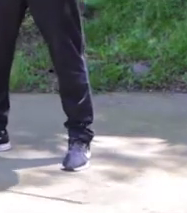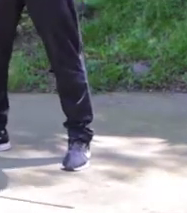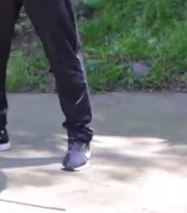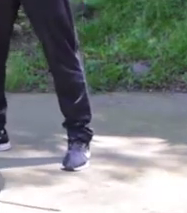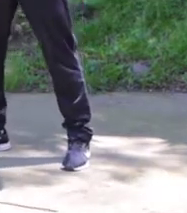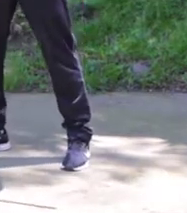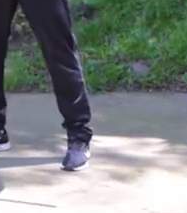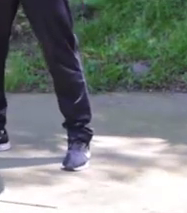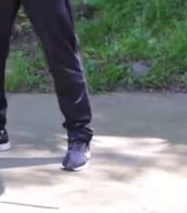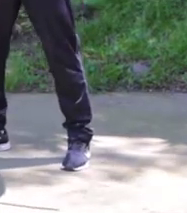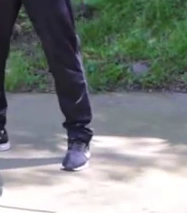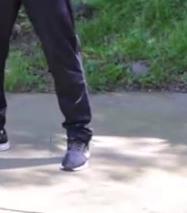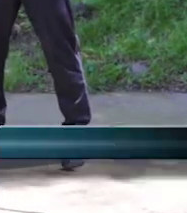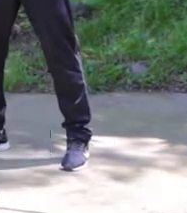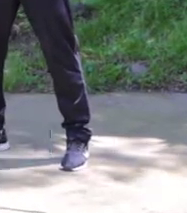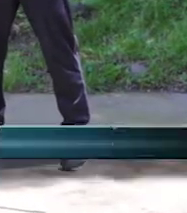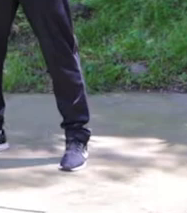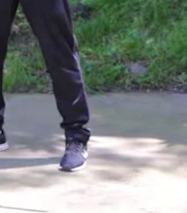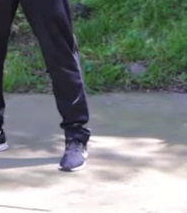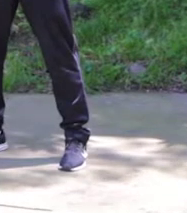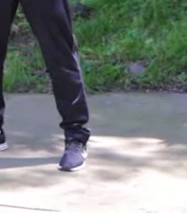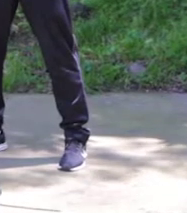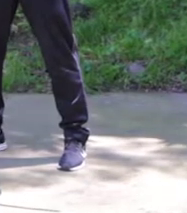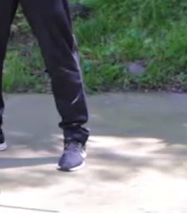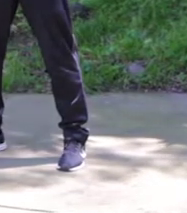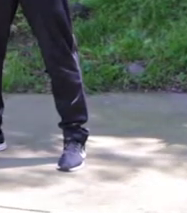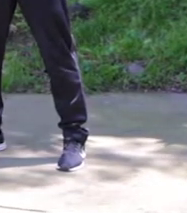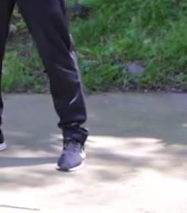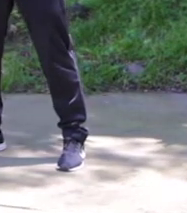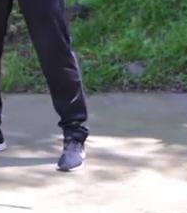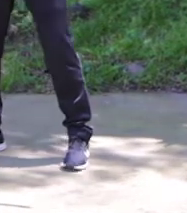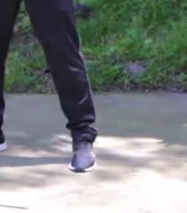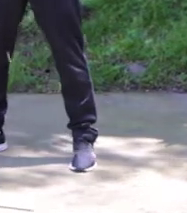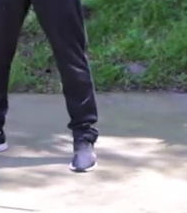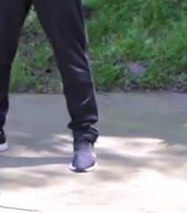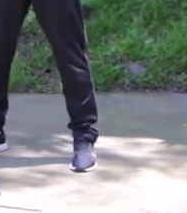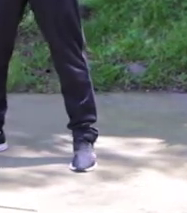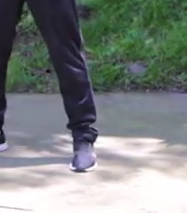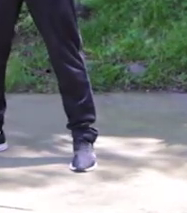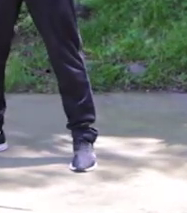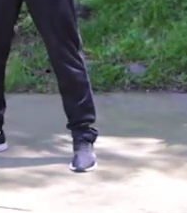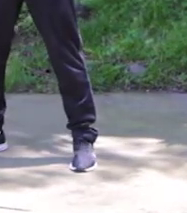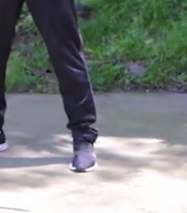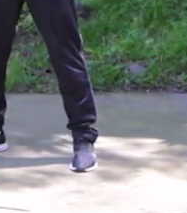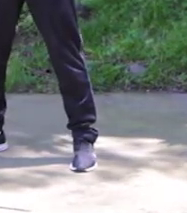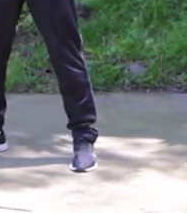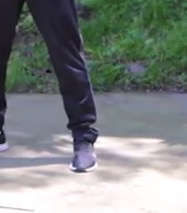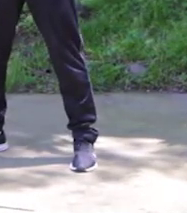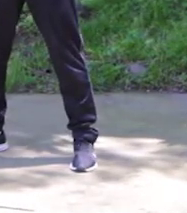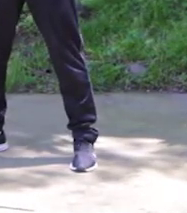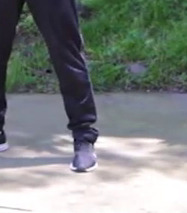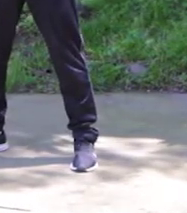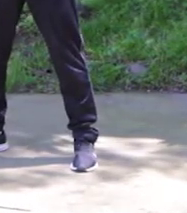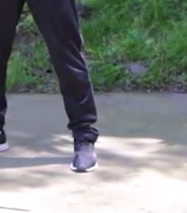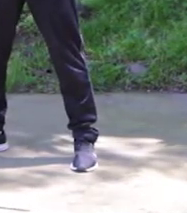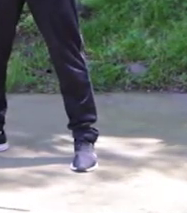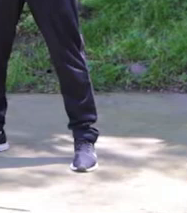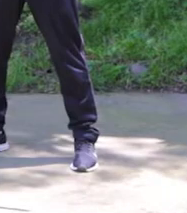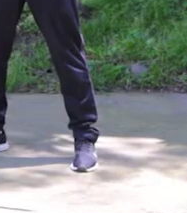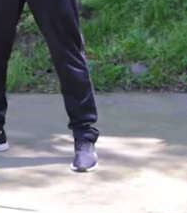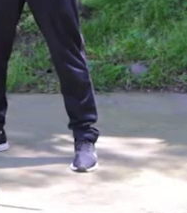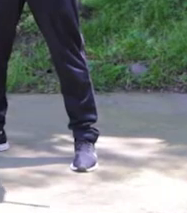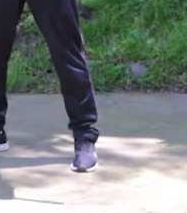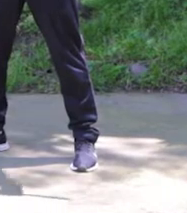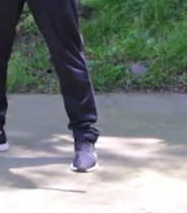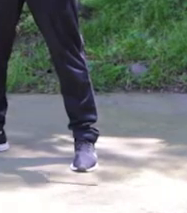Vamos a agarrar ya sea un palo de escoba o una toalla. De tal manera que podamos hacer esta posición. Lo que vamos a